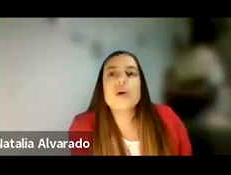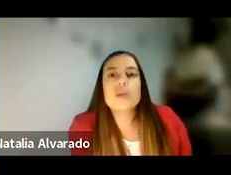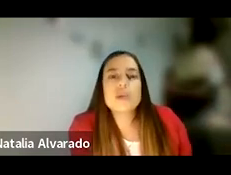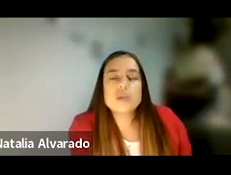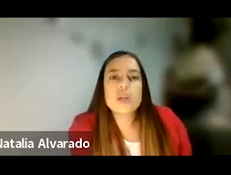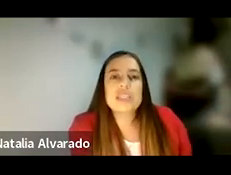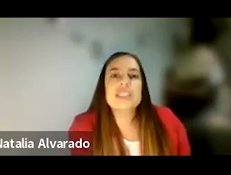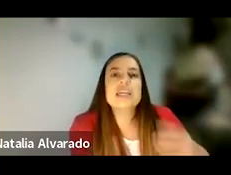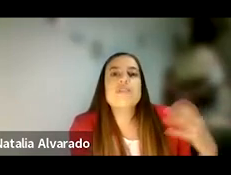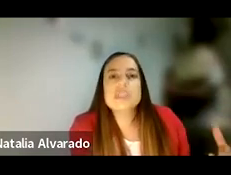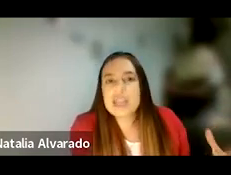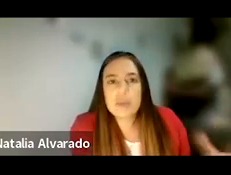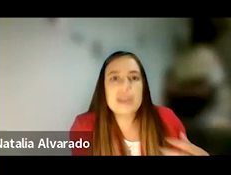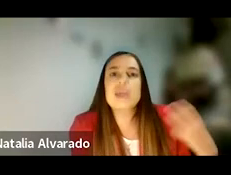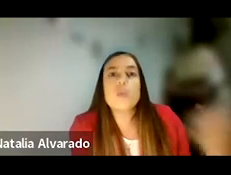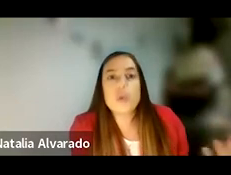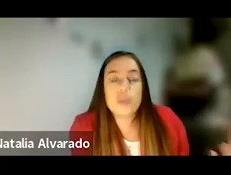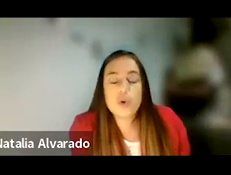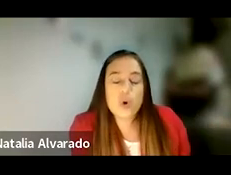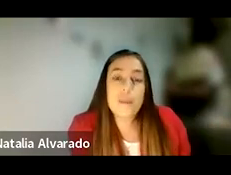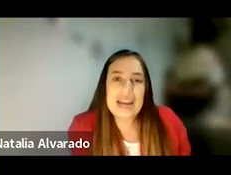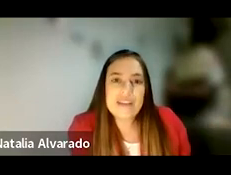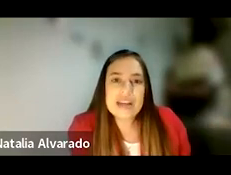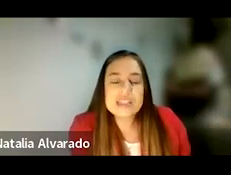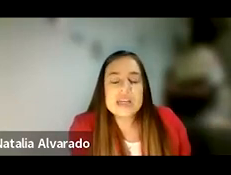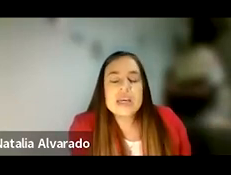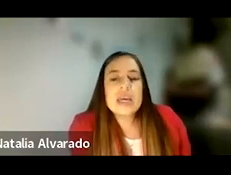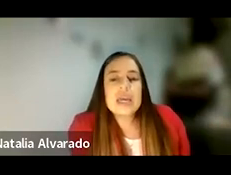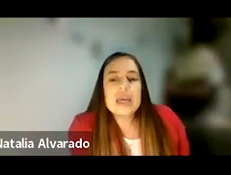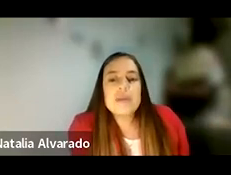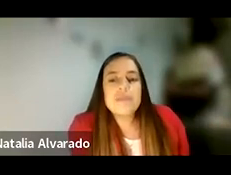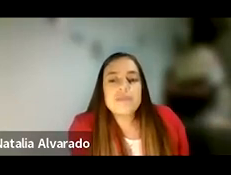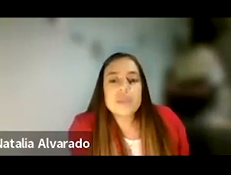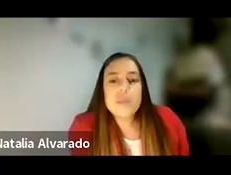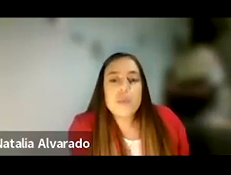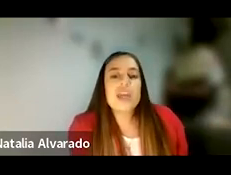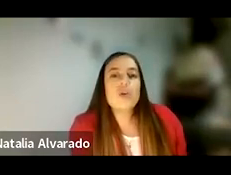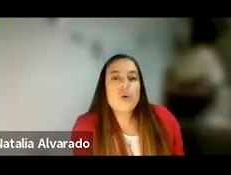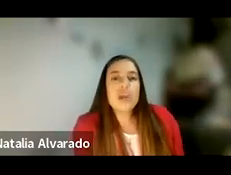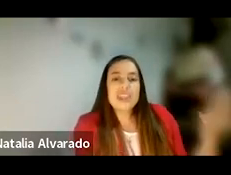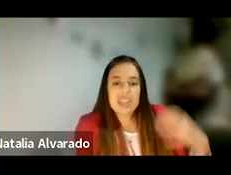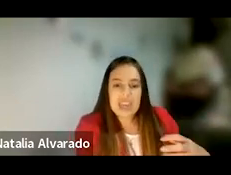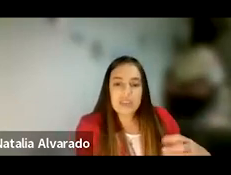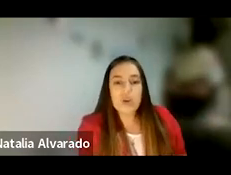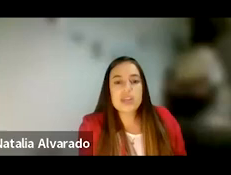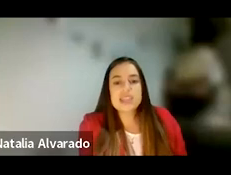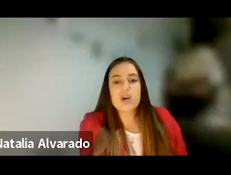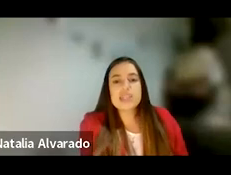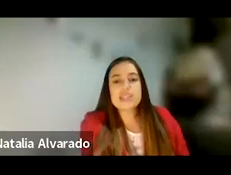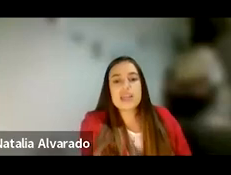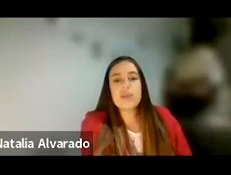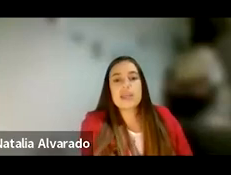cuerpo de la otra persona, ya sea físicamente o con palabras, porque no he